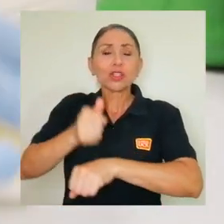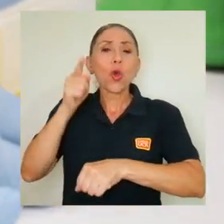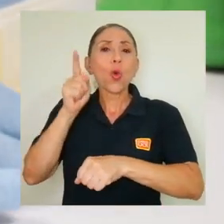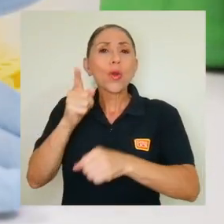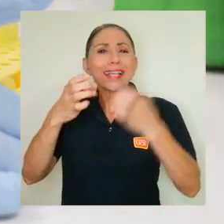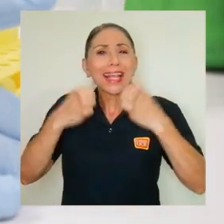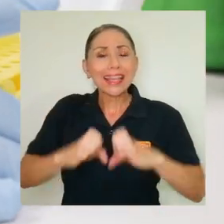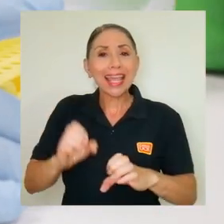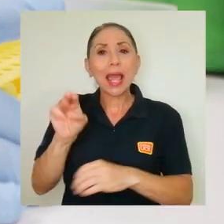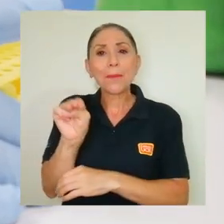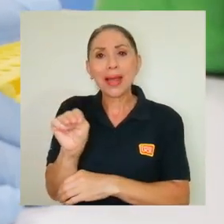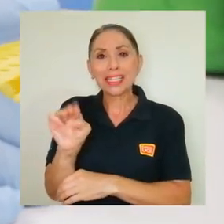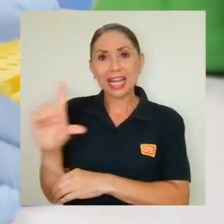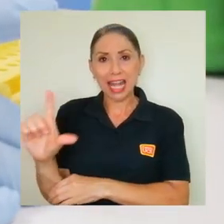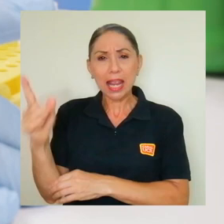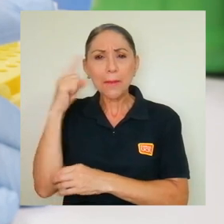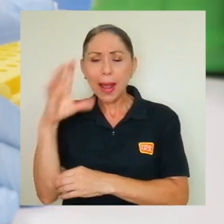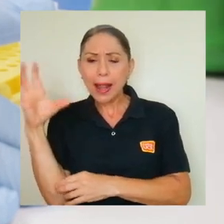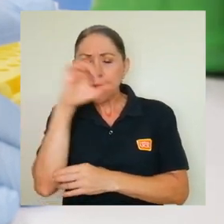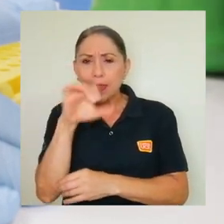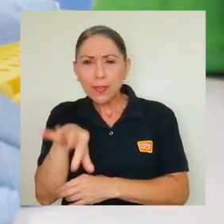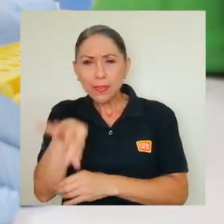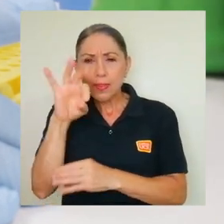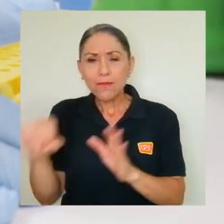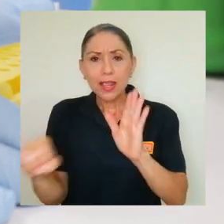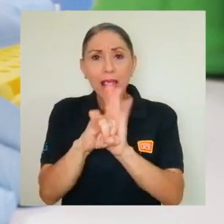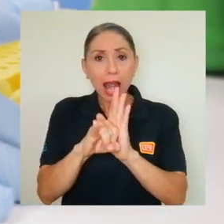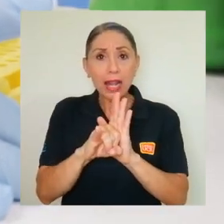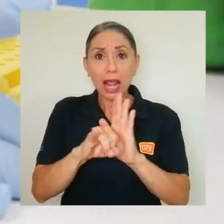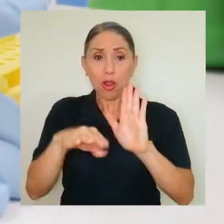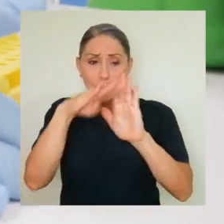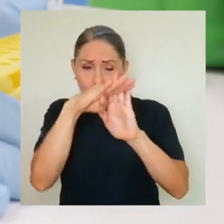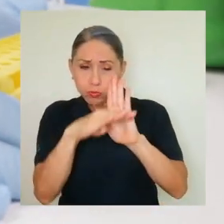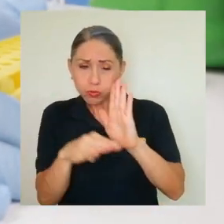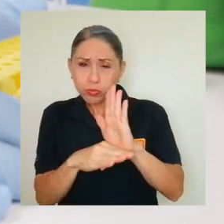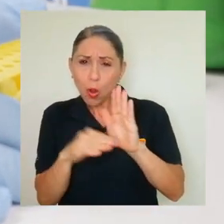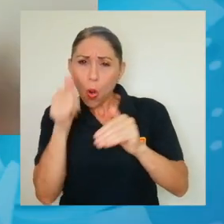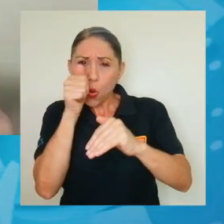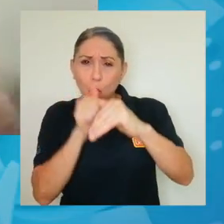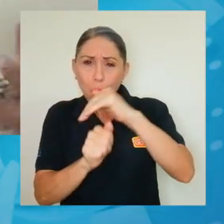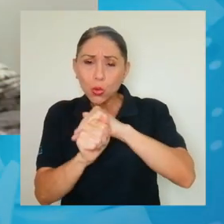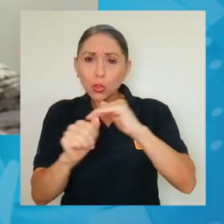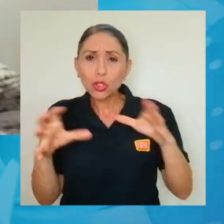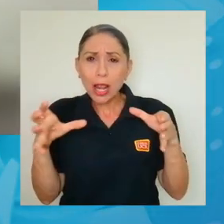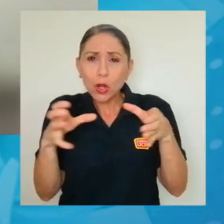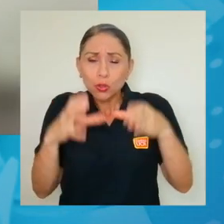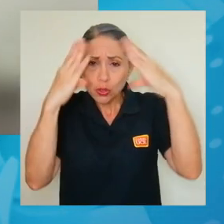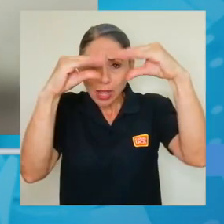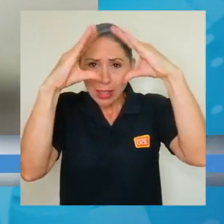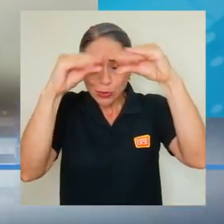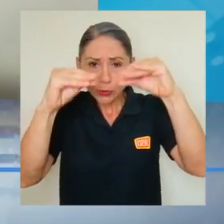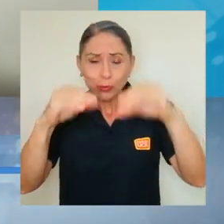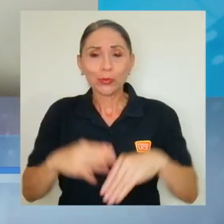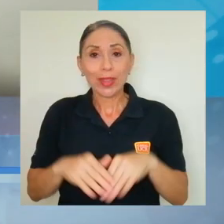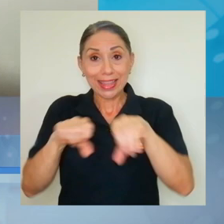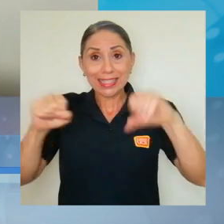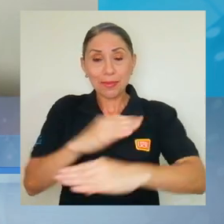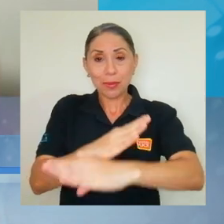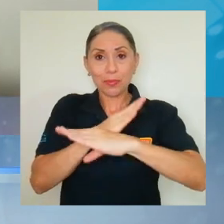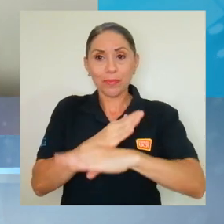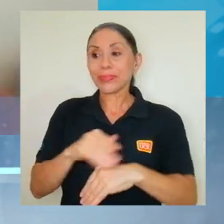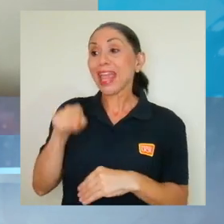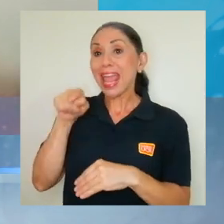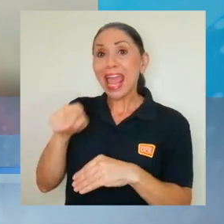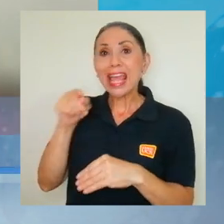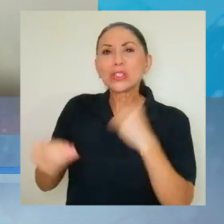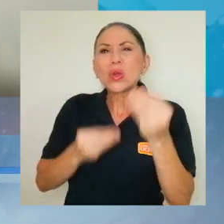Machine Learning para identificar patrones ocultos en el conjunto de datos inmunológicos. Ese modelo de aprendizaje automático lo que permite es básicamente